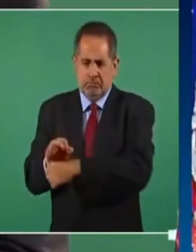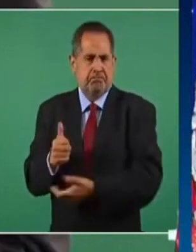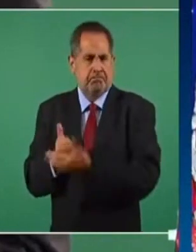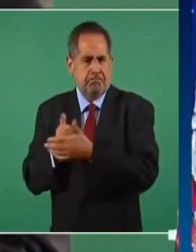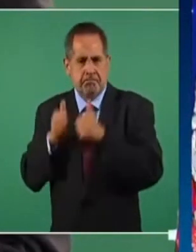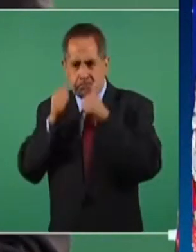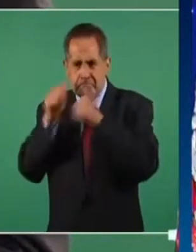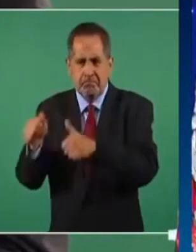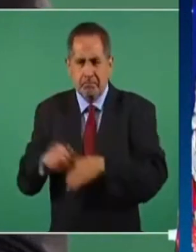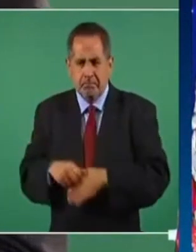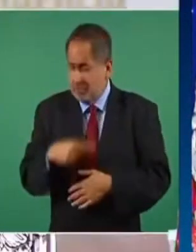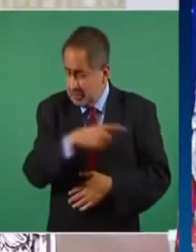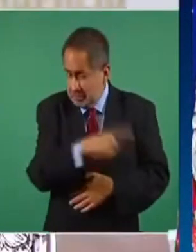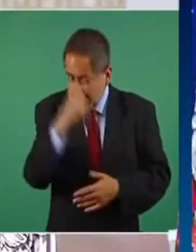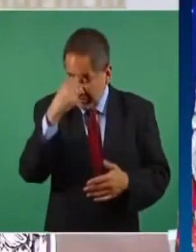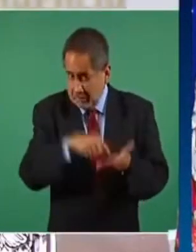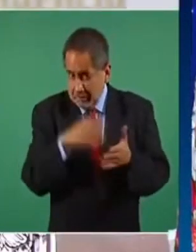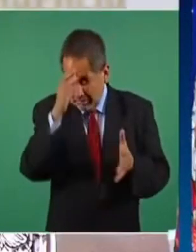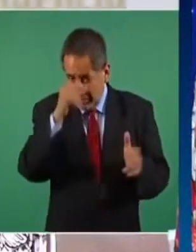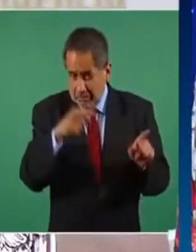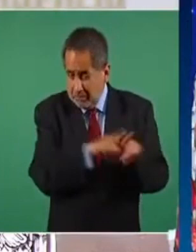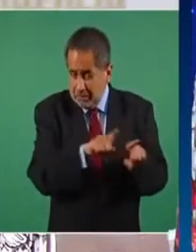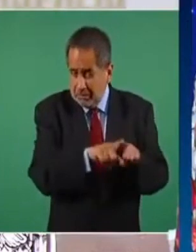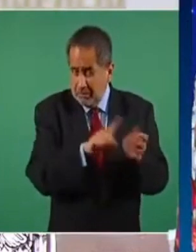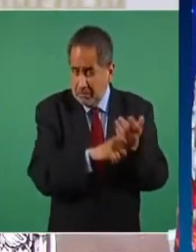¿ustedes creen que ellos coinciden con eso?